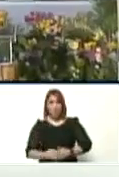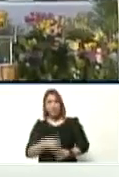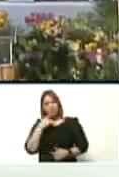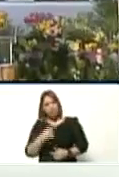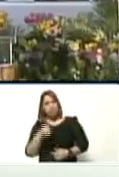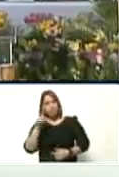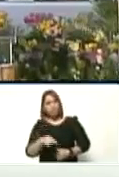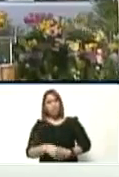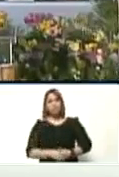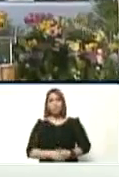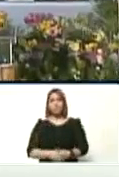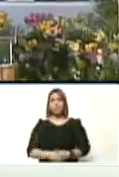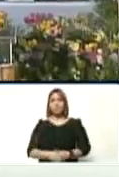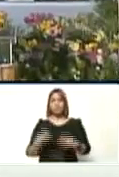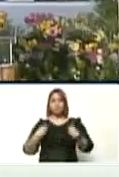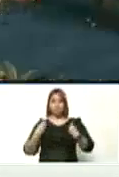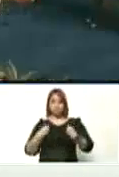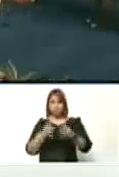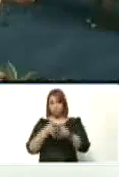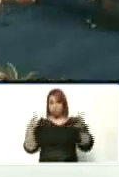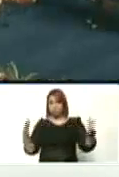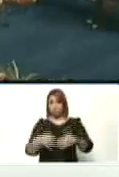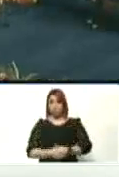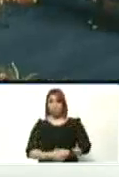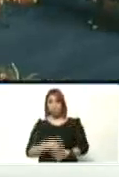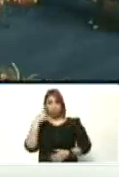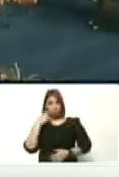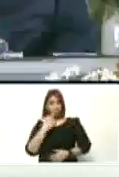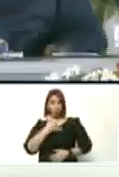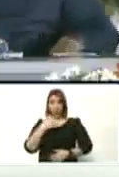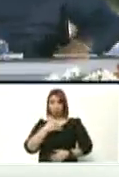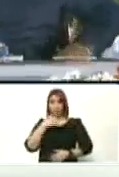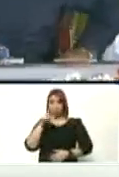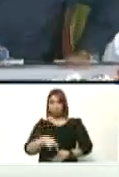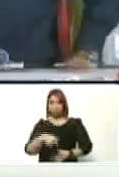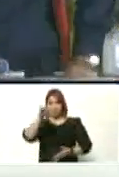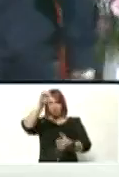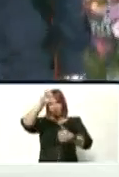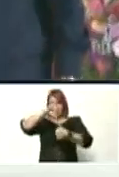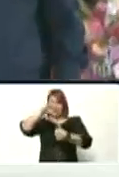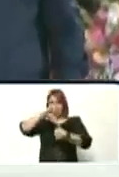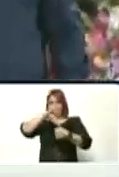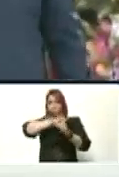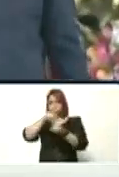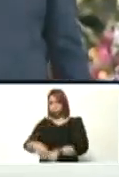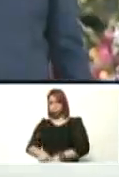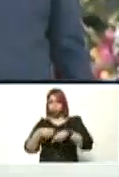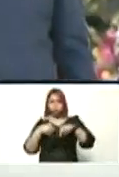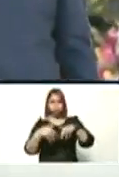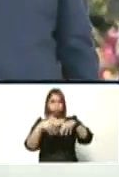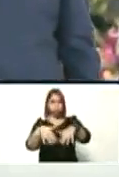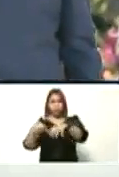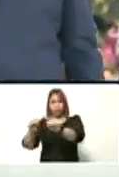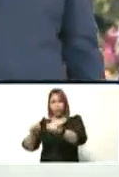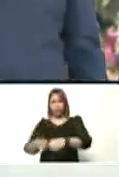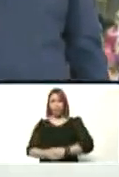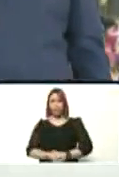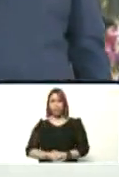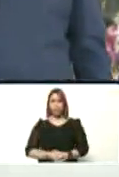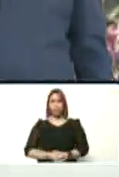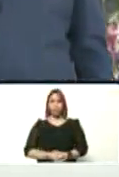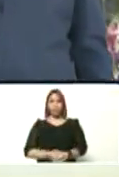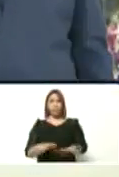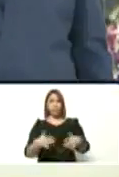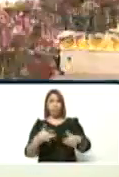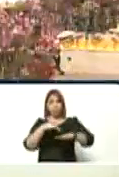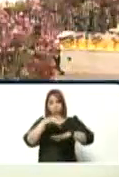decir la vida de un bolivariano que en Centroamérica derrotó a las tropas imperialistas cuando